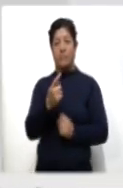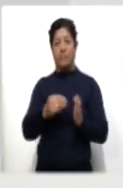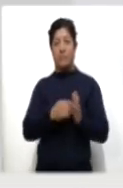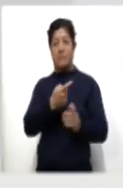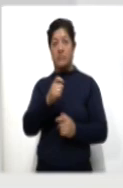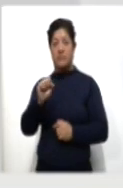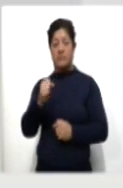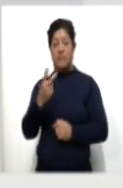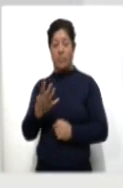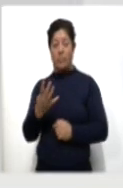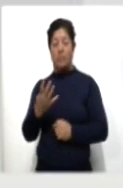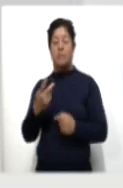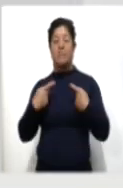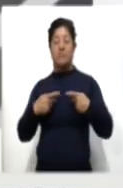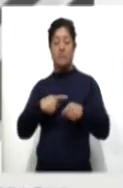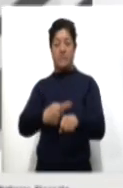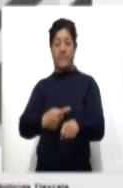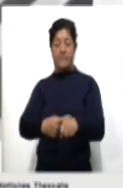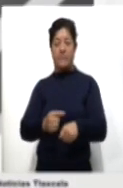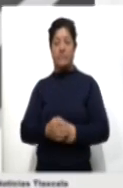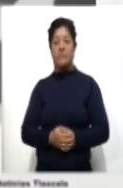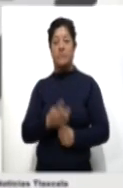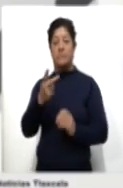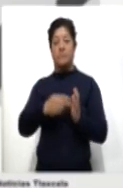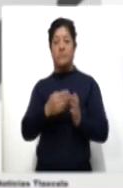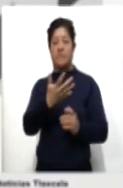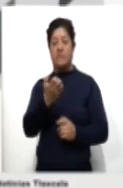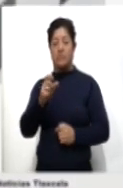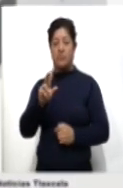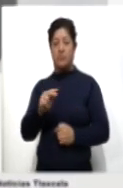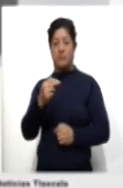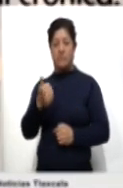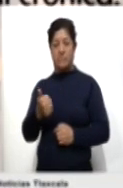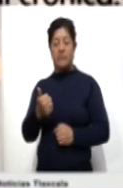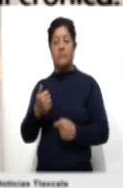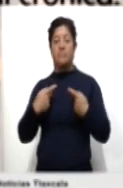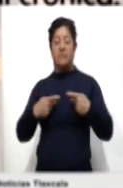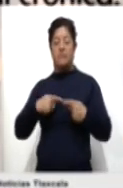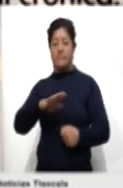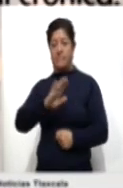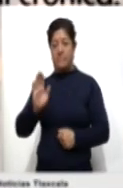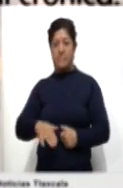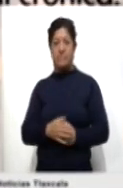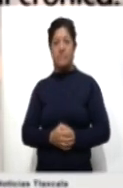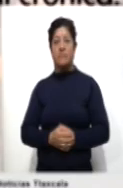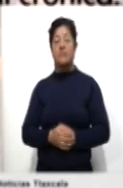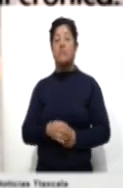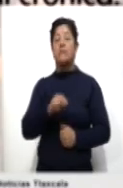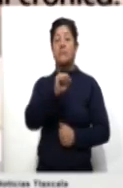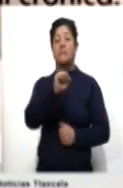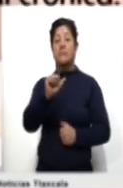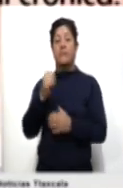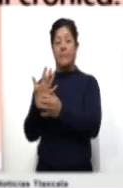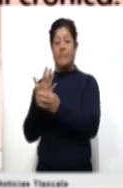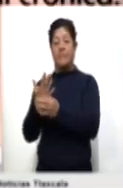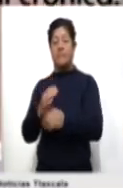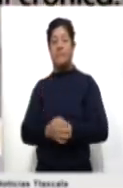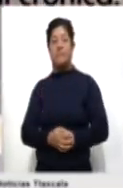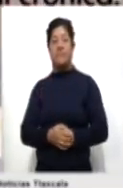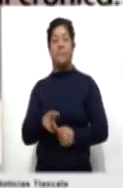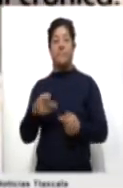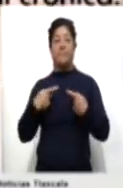.164 casos positivos y 2.586 fallecimientos. La dependencia informó que de las